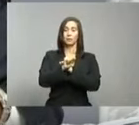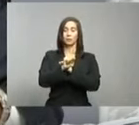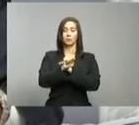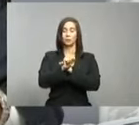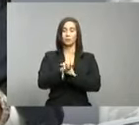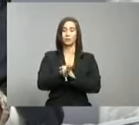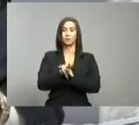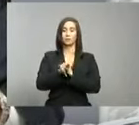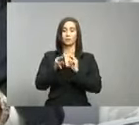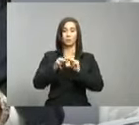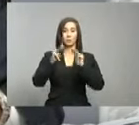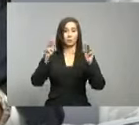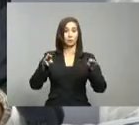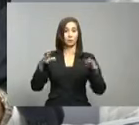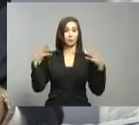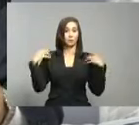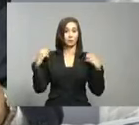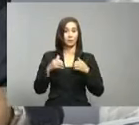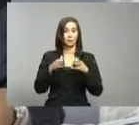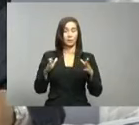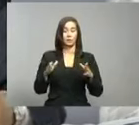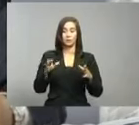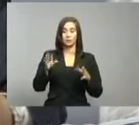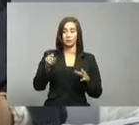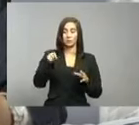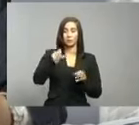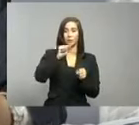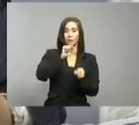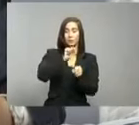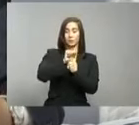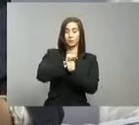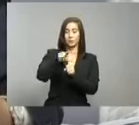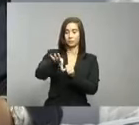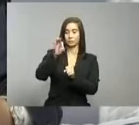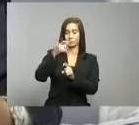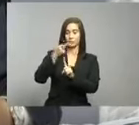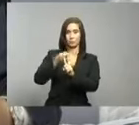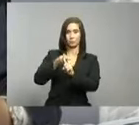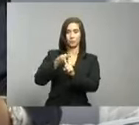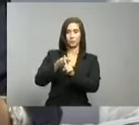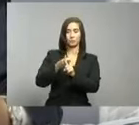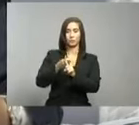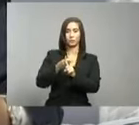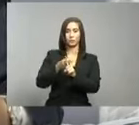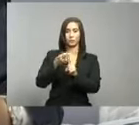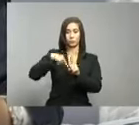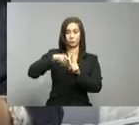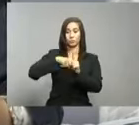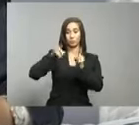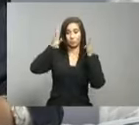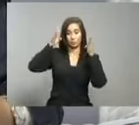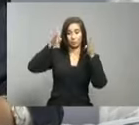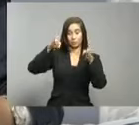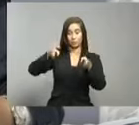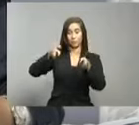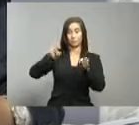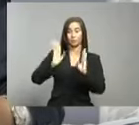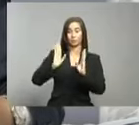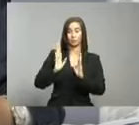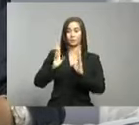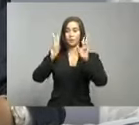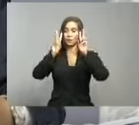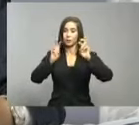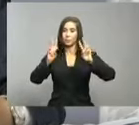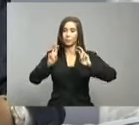ministerio que resulten positivos están en seguimiento no solamente por su departamento sino también en